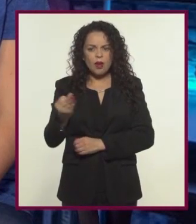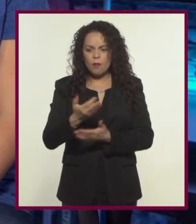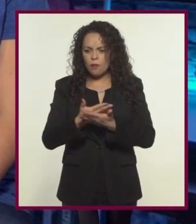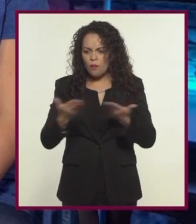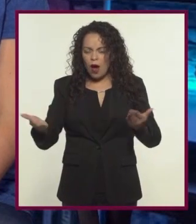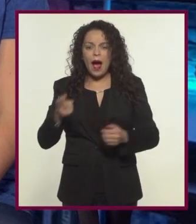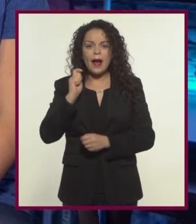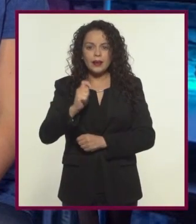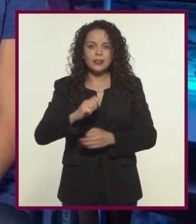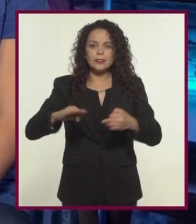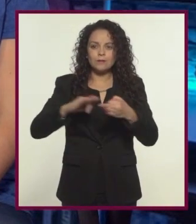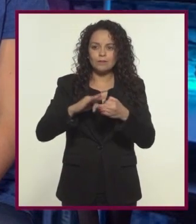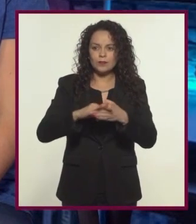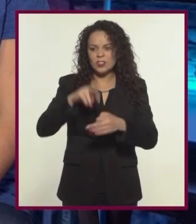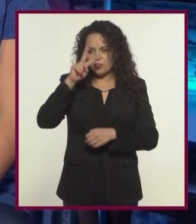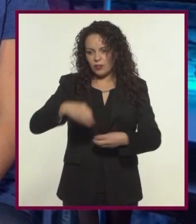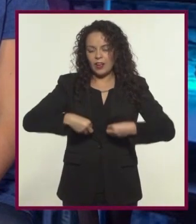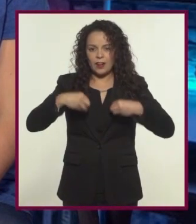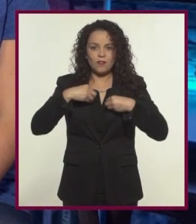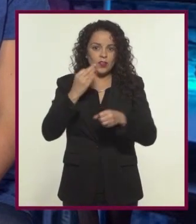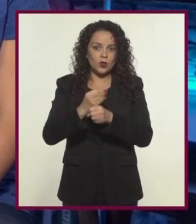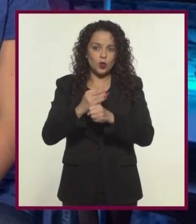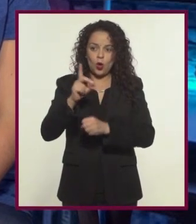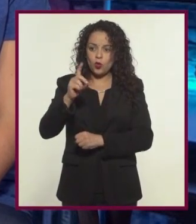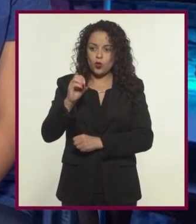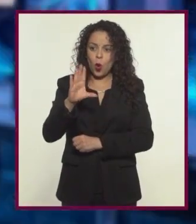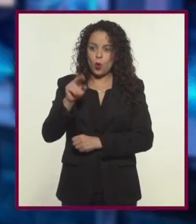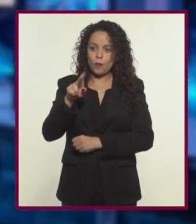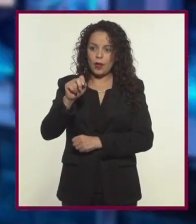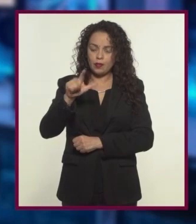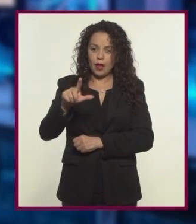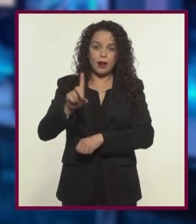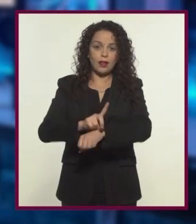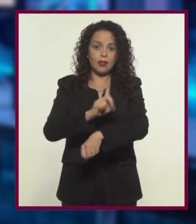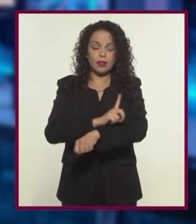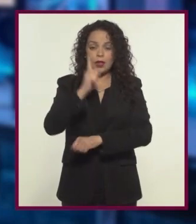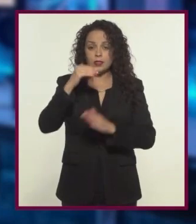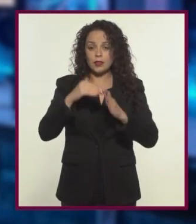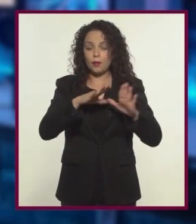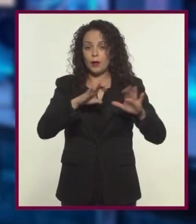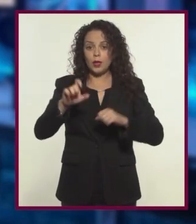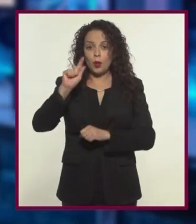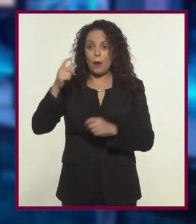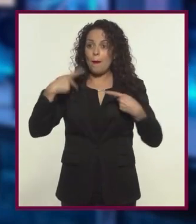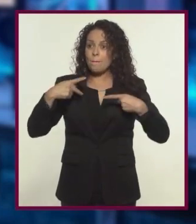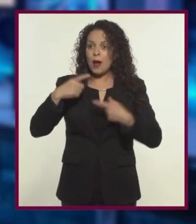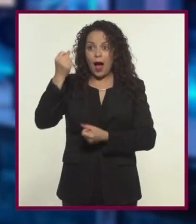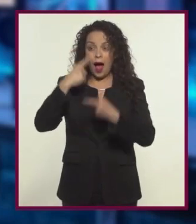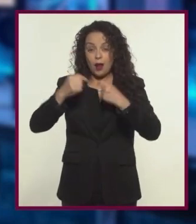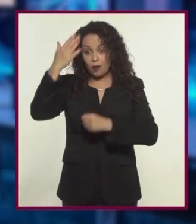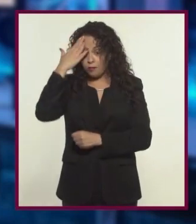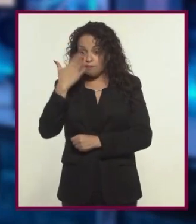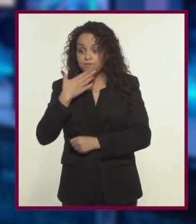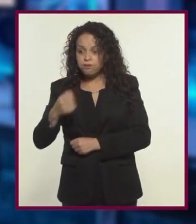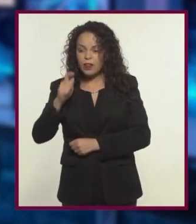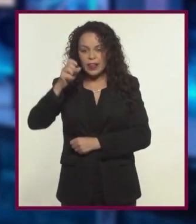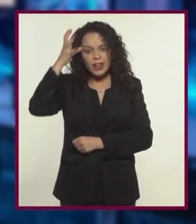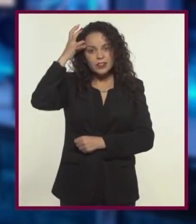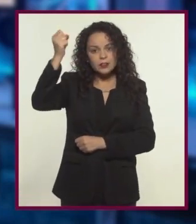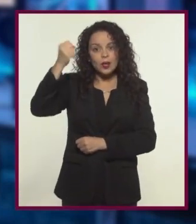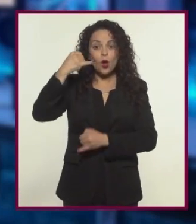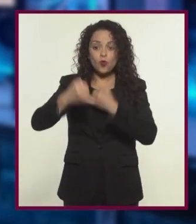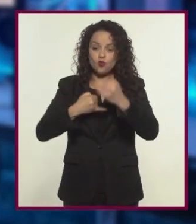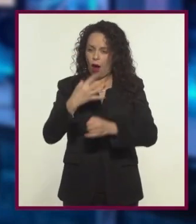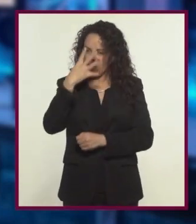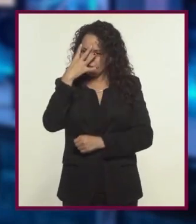contemporáneos desde una visión cercana al documental Ya desde 1970 algunos especialistas habían